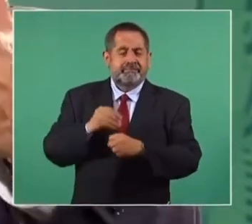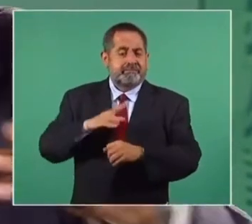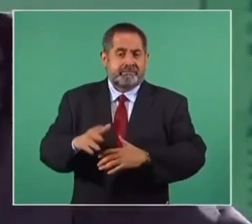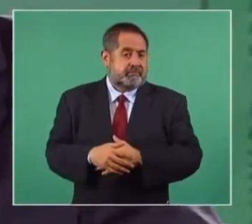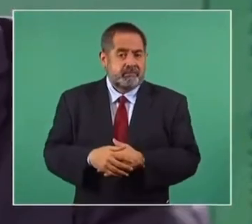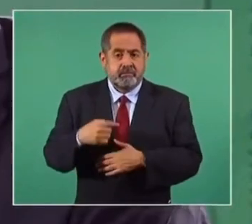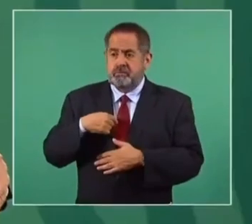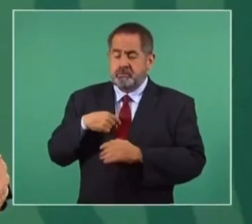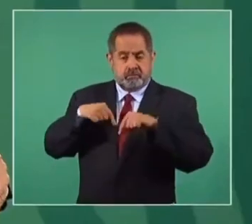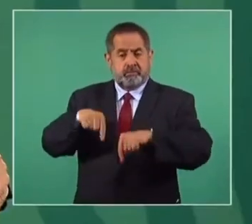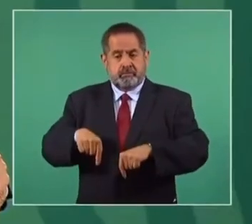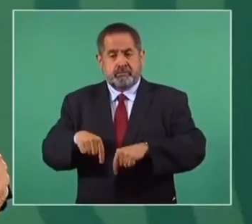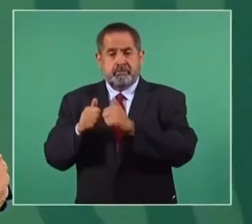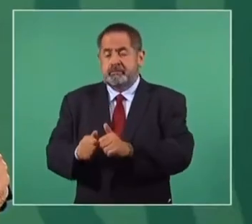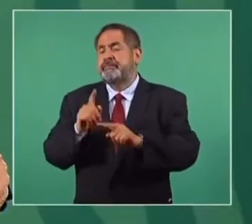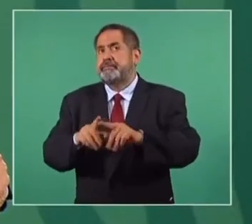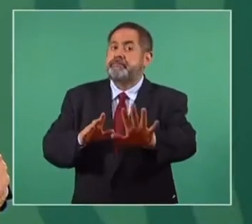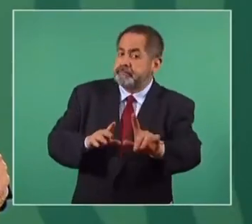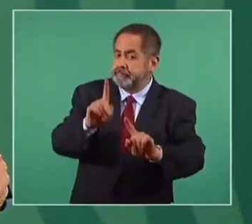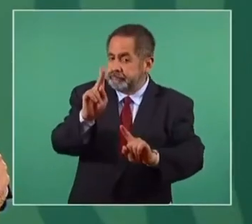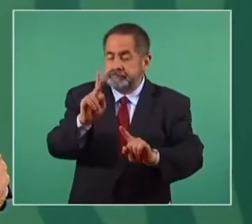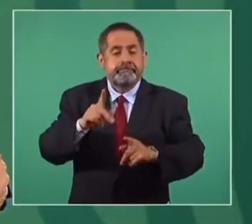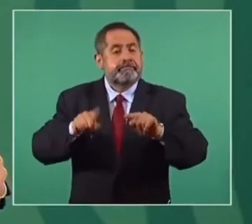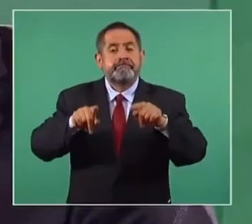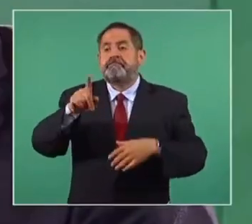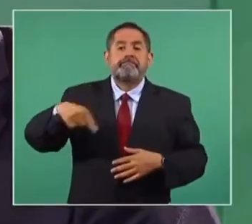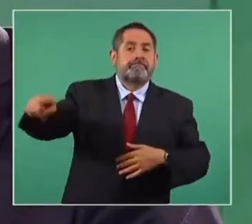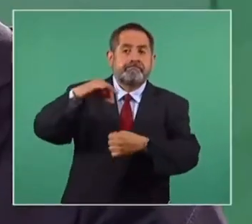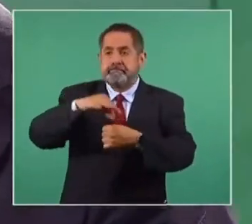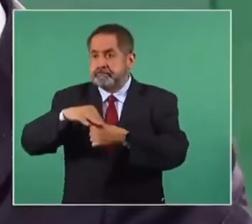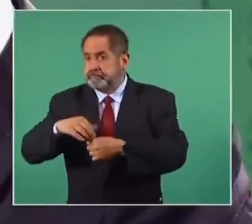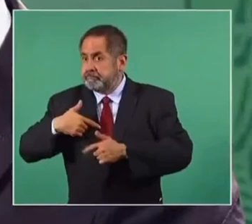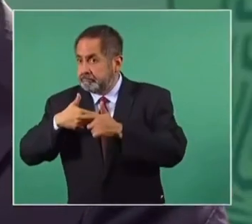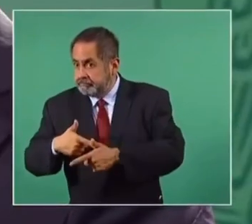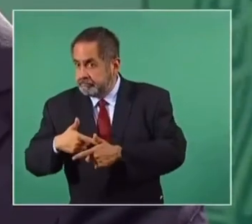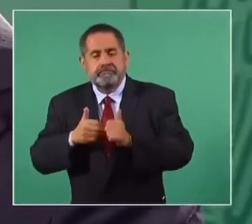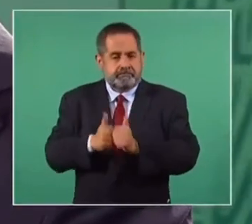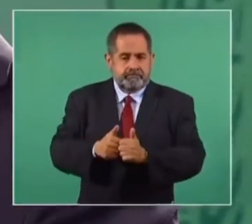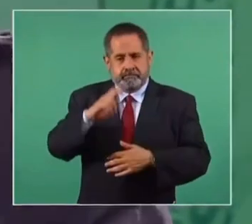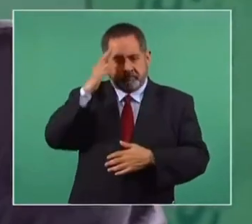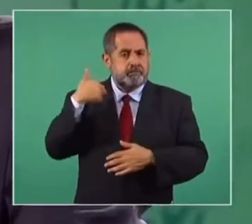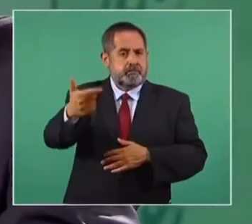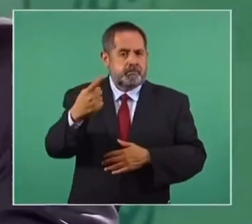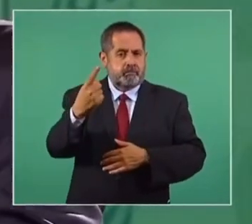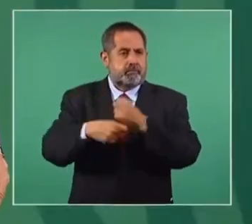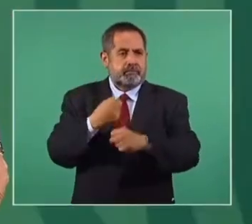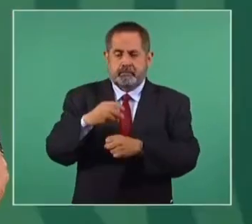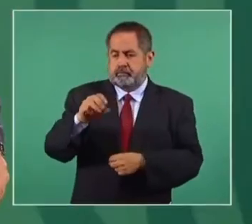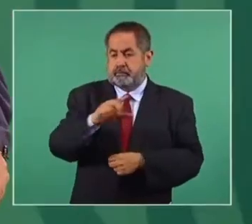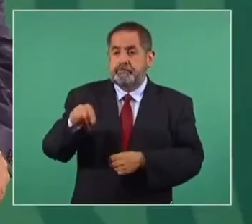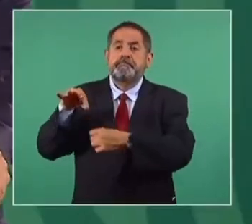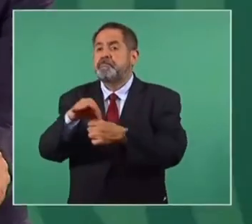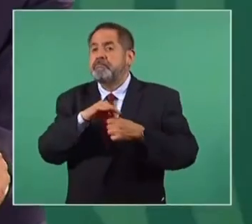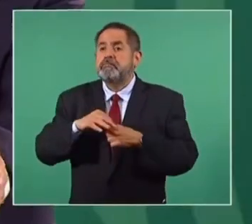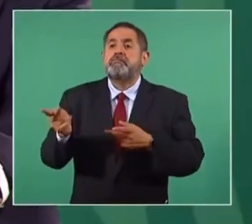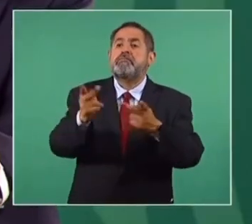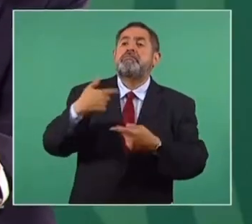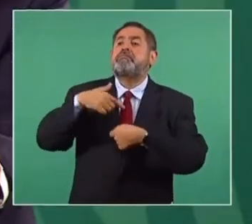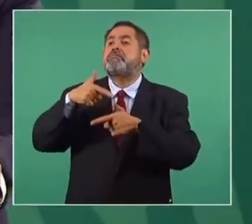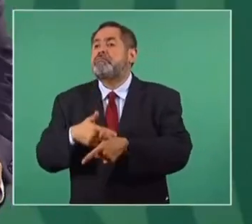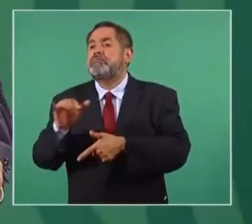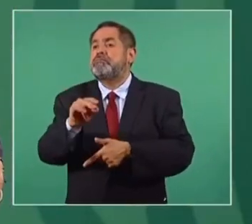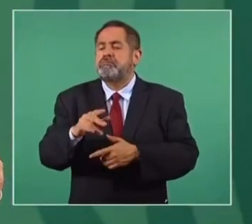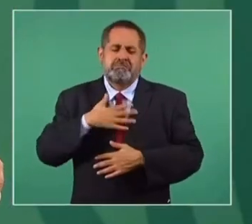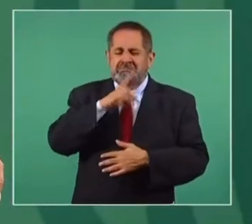Yo voy a estar aquí hasta... ¿Y eso? Si el pueblo lo decide, porque voy a una consulta en marzo del año próximo. Y